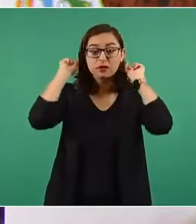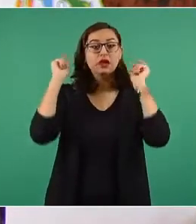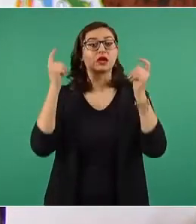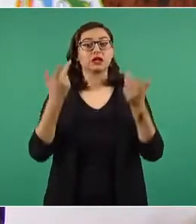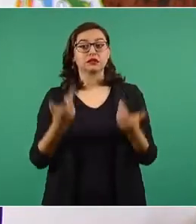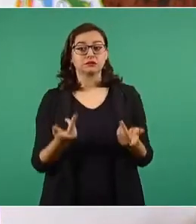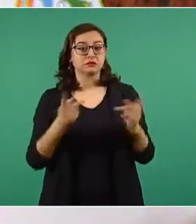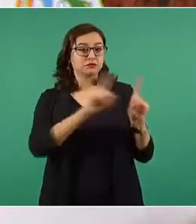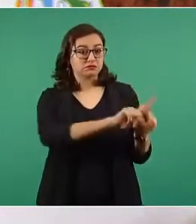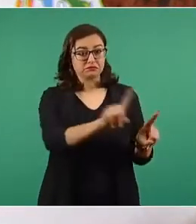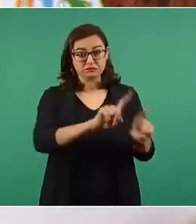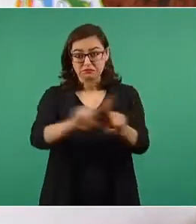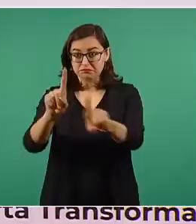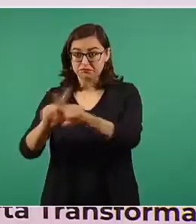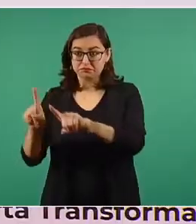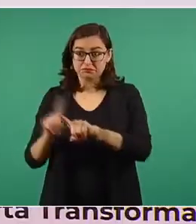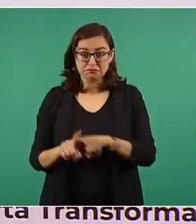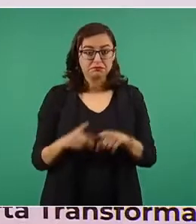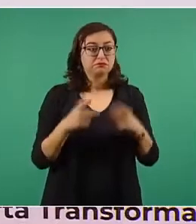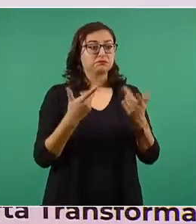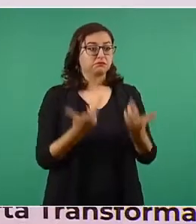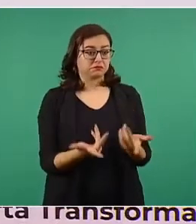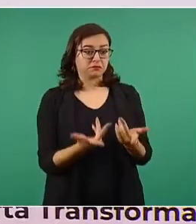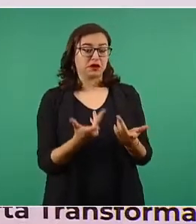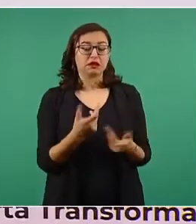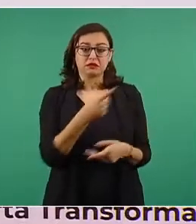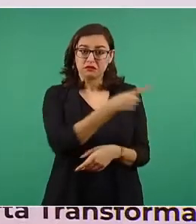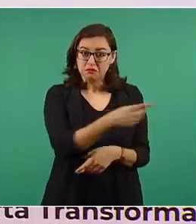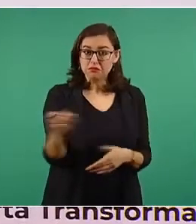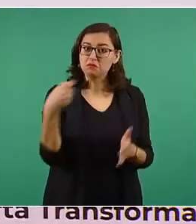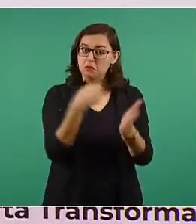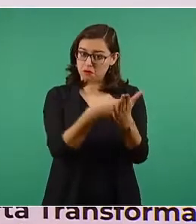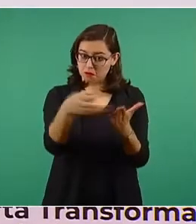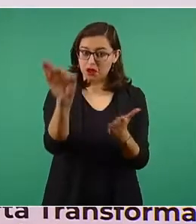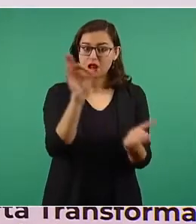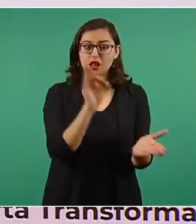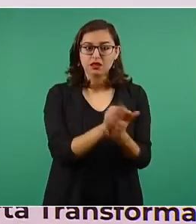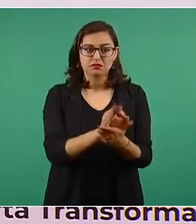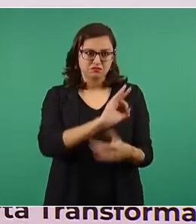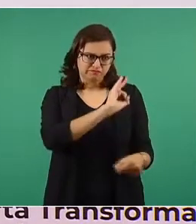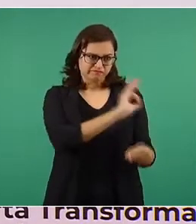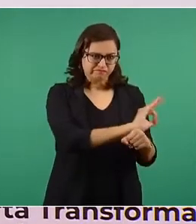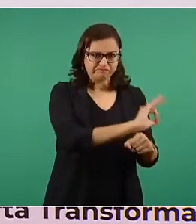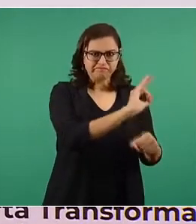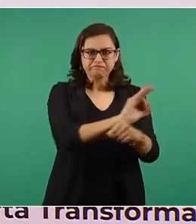que arriesgaron sus vidas para salvar a otros.